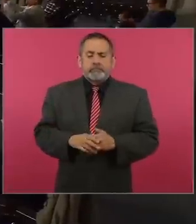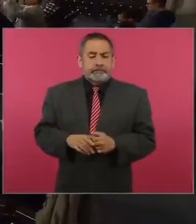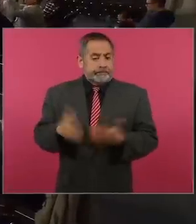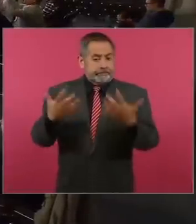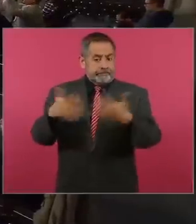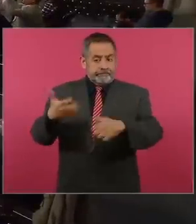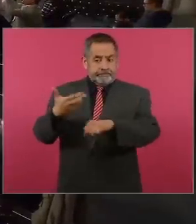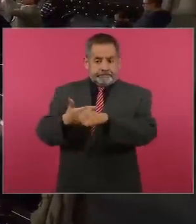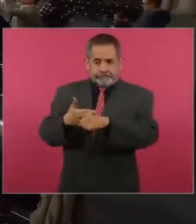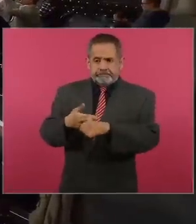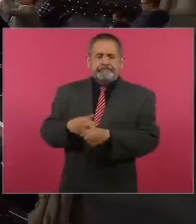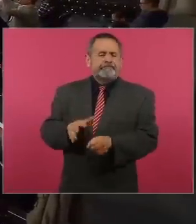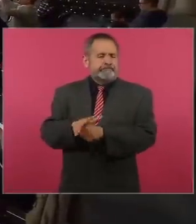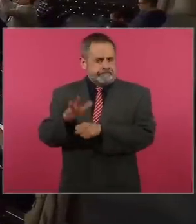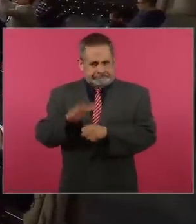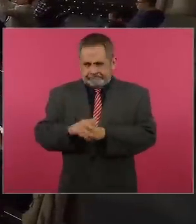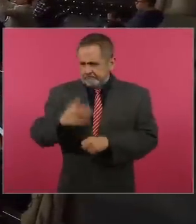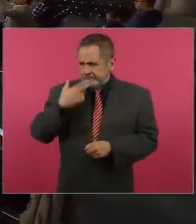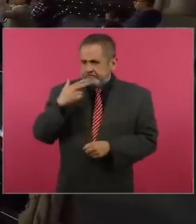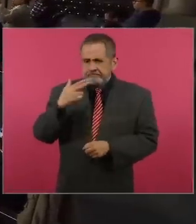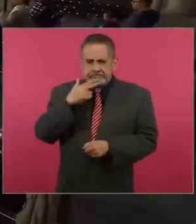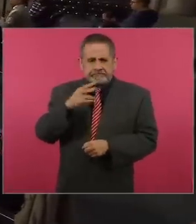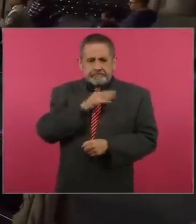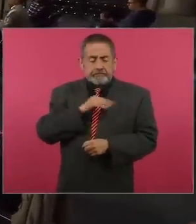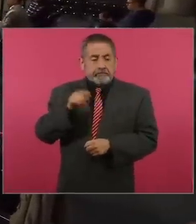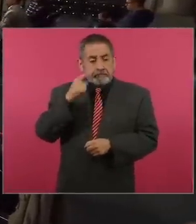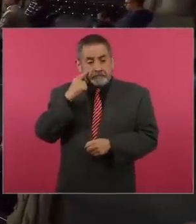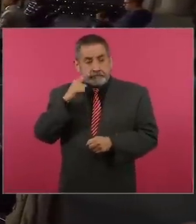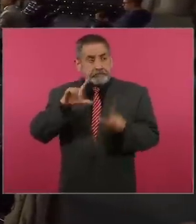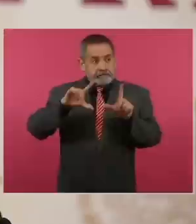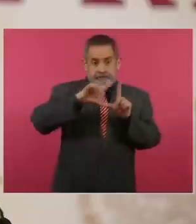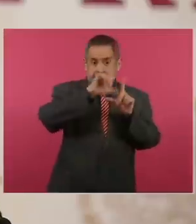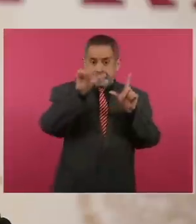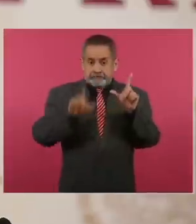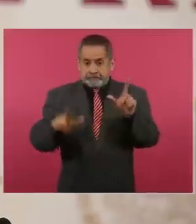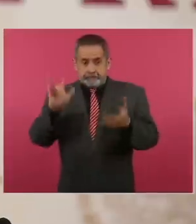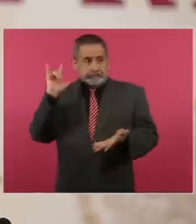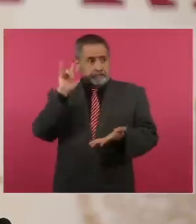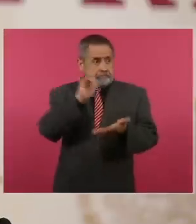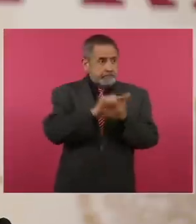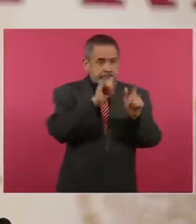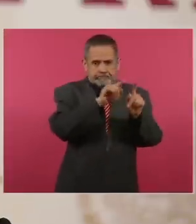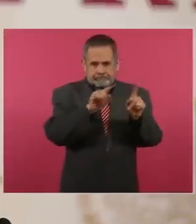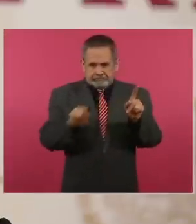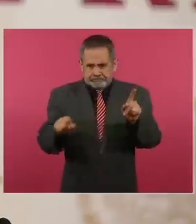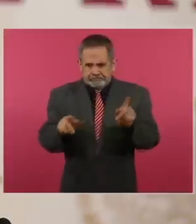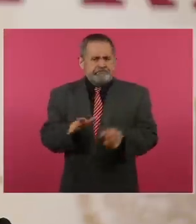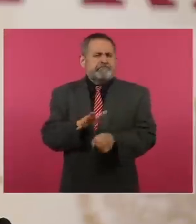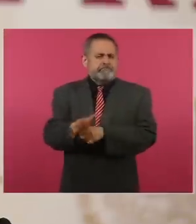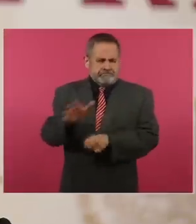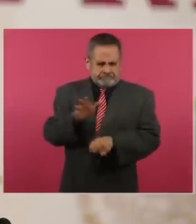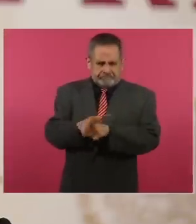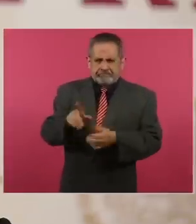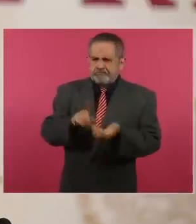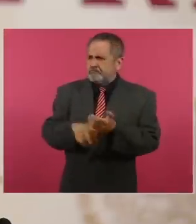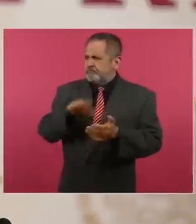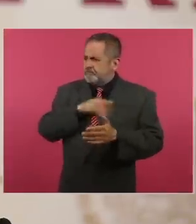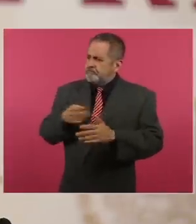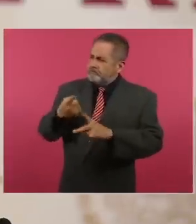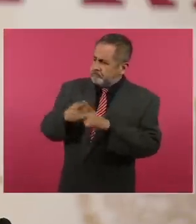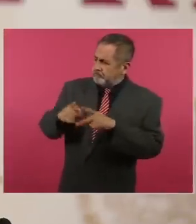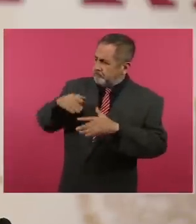empresa es viable ya que la infraestructura aeroportuaria nacional garantiza su entrada en operación. Su